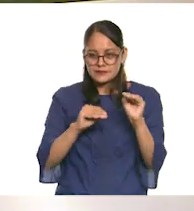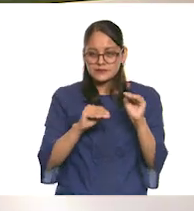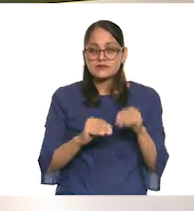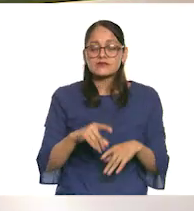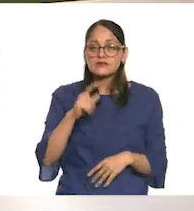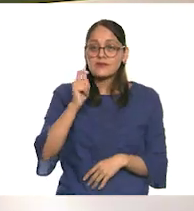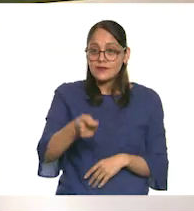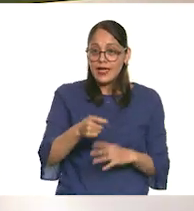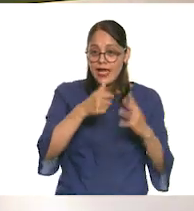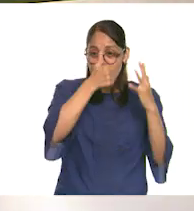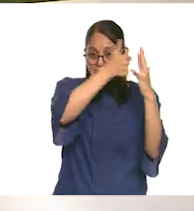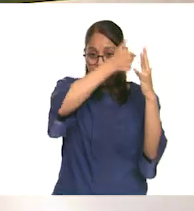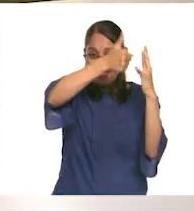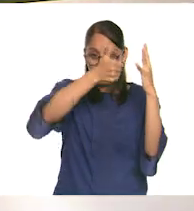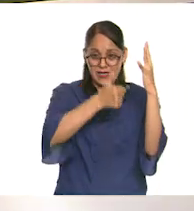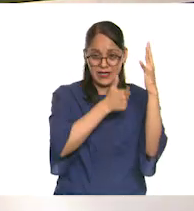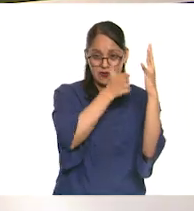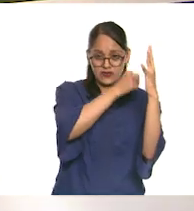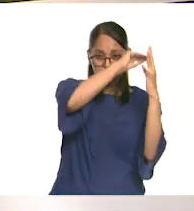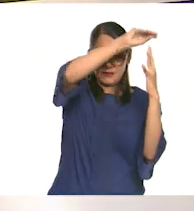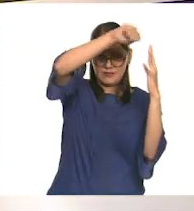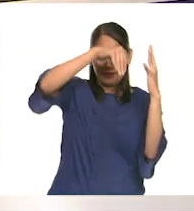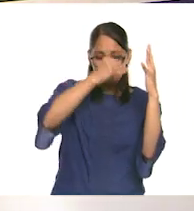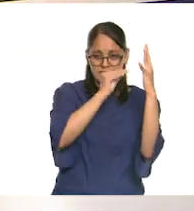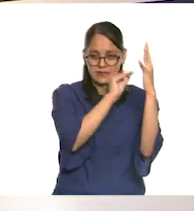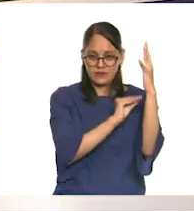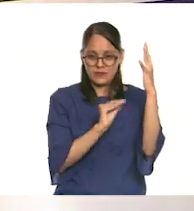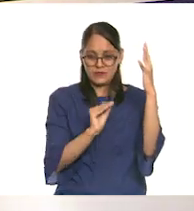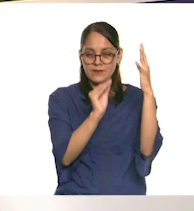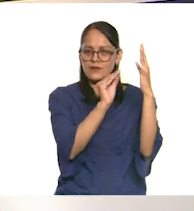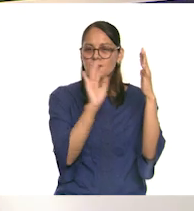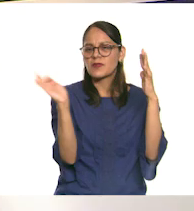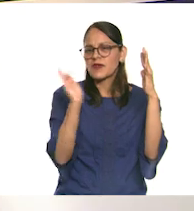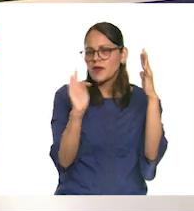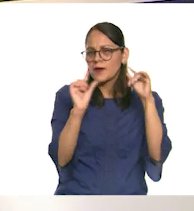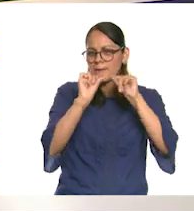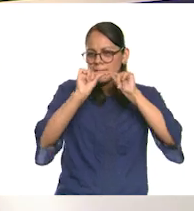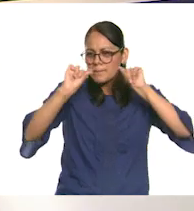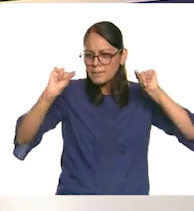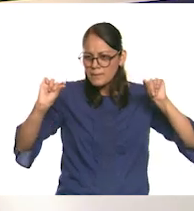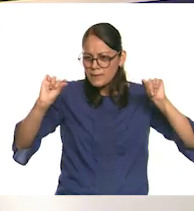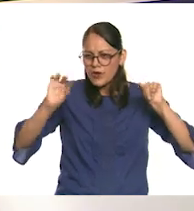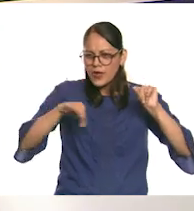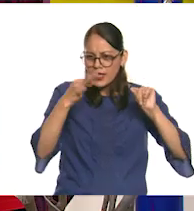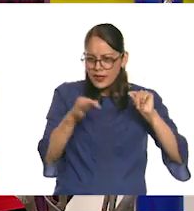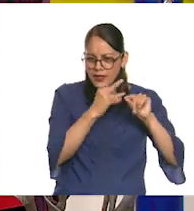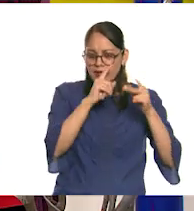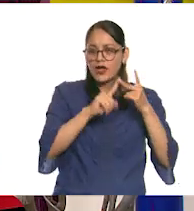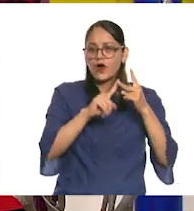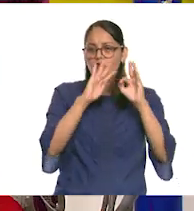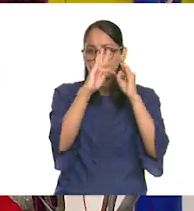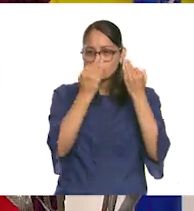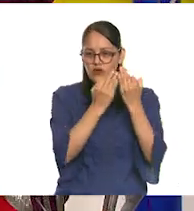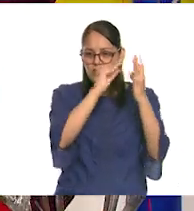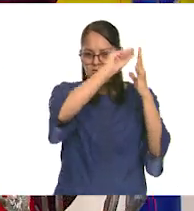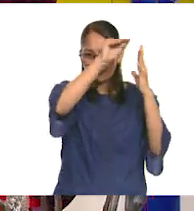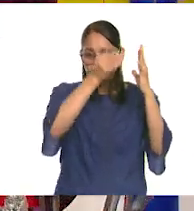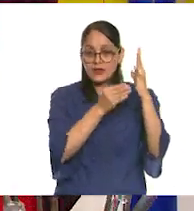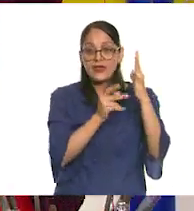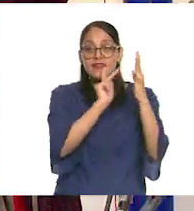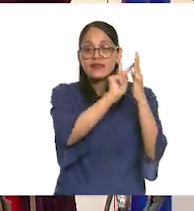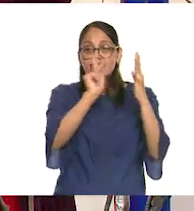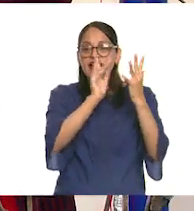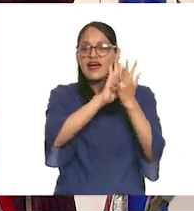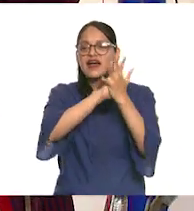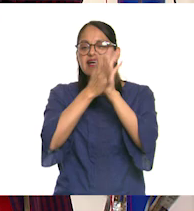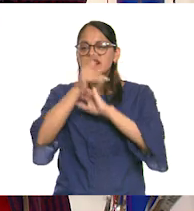es que cada elemento que coloquemos en ella, ya sea un estambre, una figura, cualquier cosa, tiene que tener un